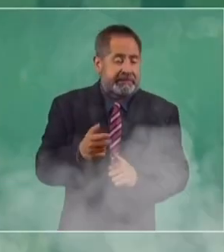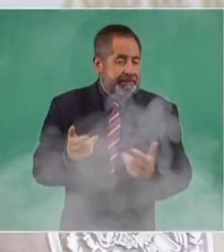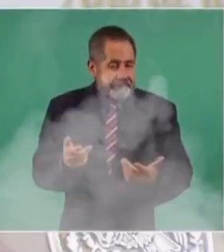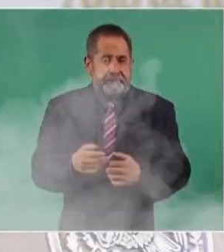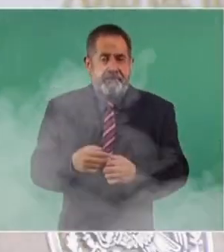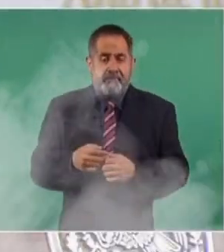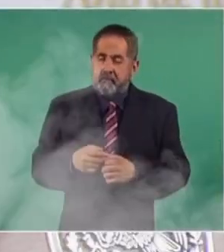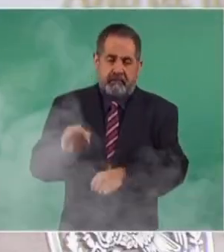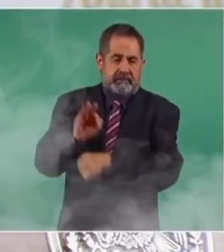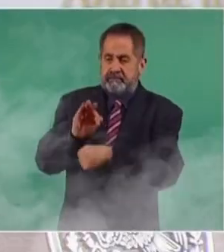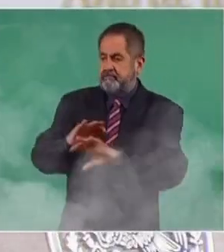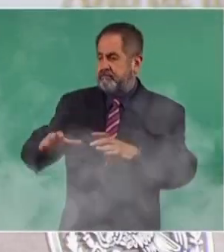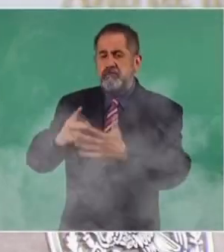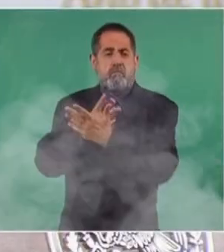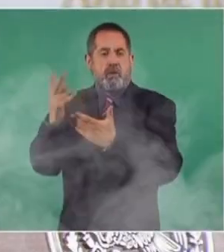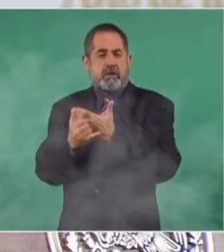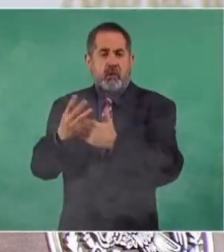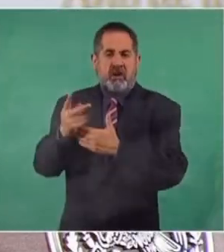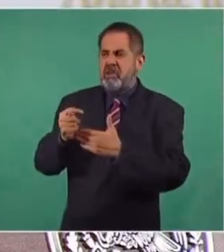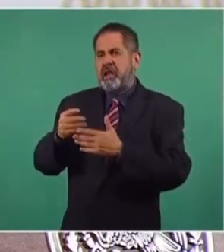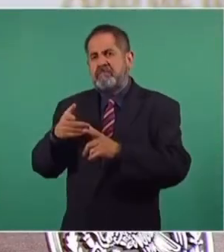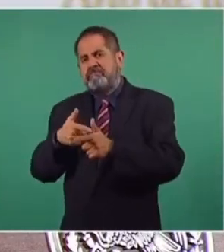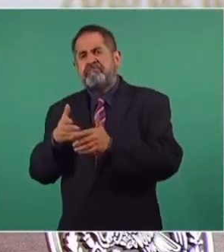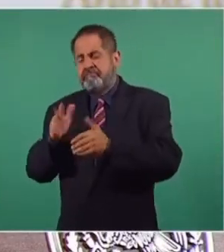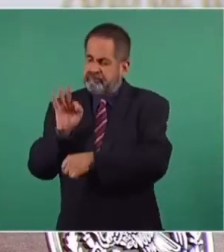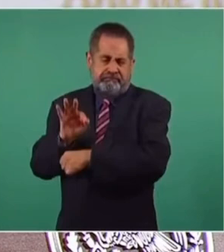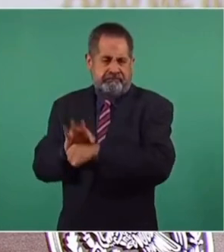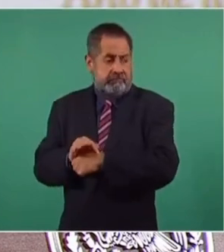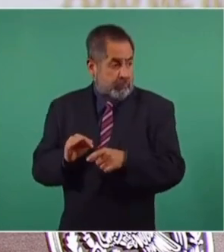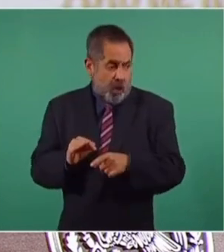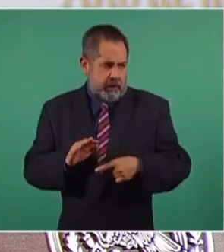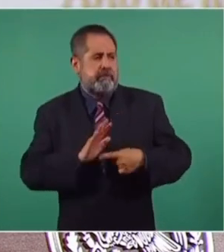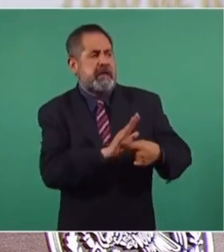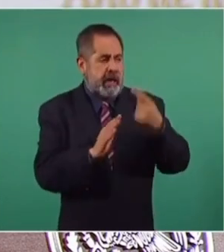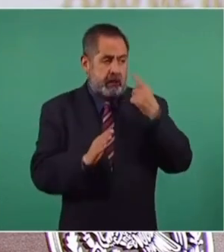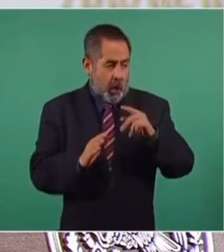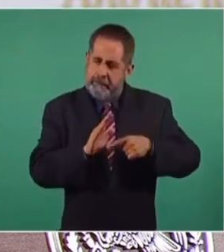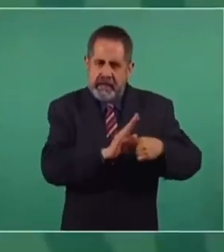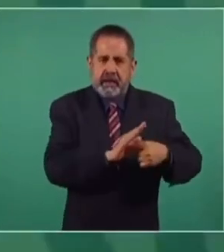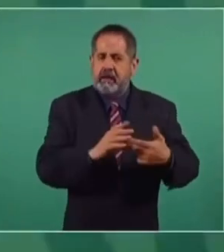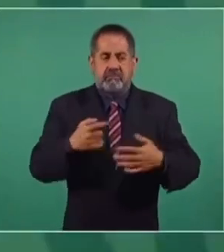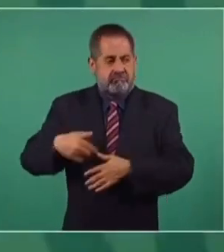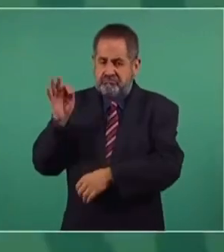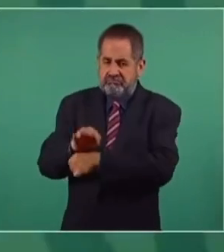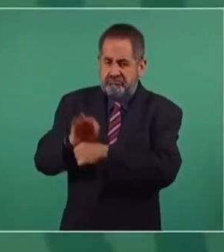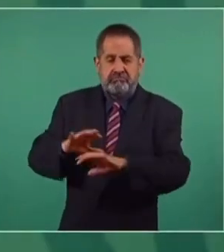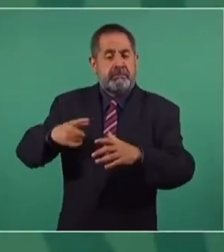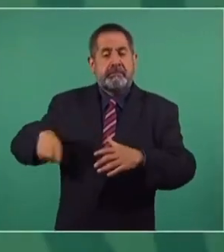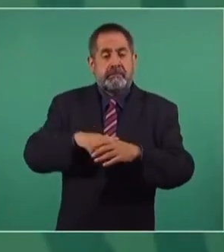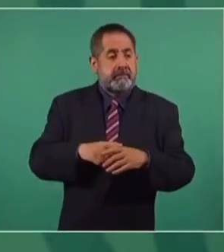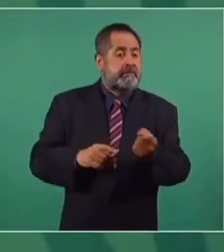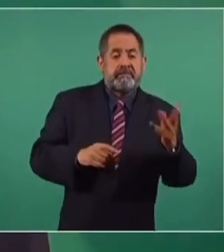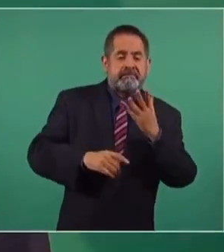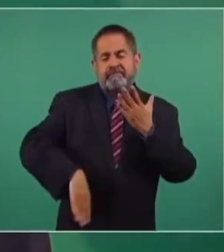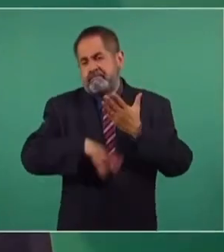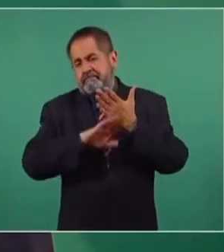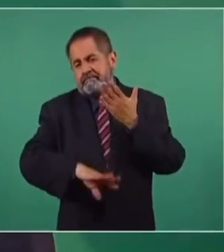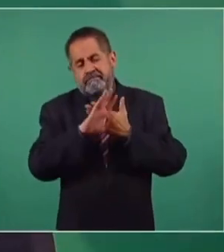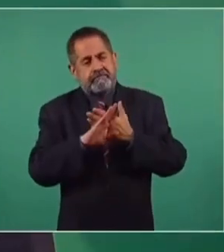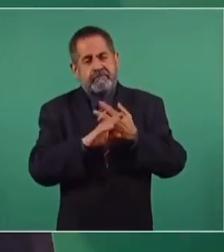de la defensa de un proyecto. Nosotros tenemos que defender nuestro proyecto frente a los embates